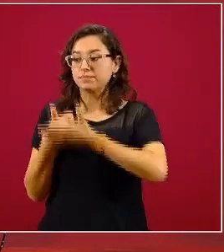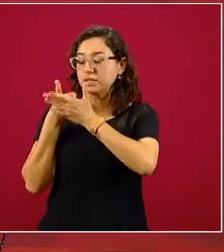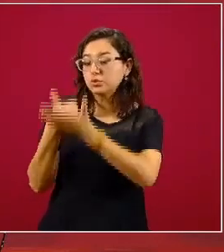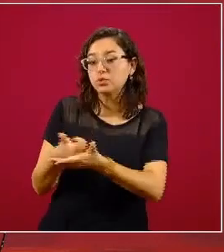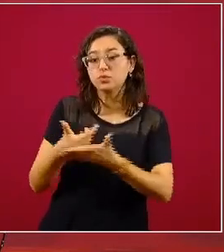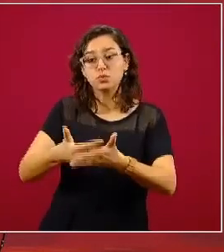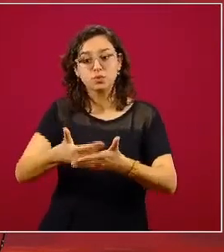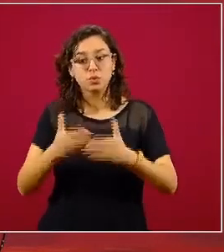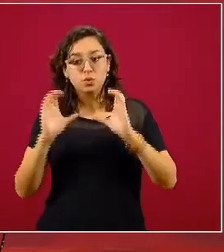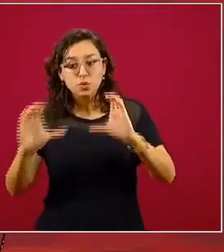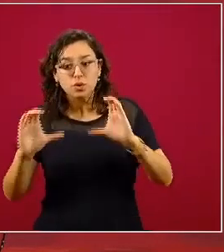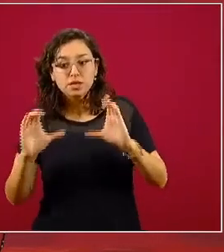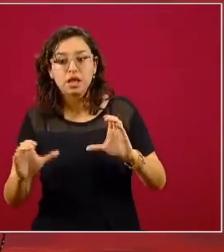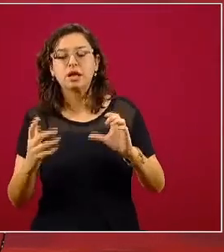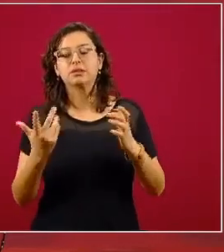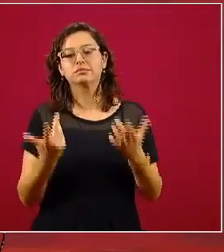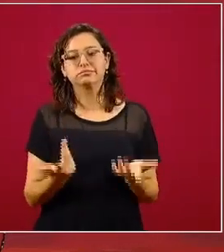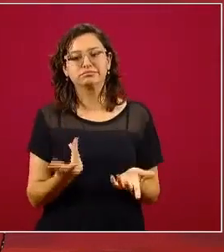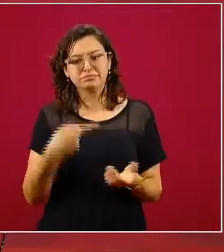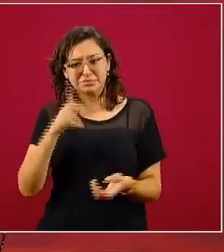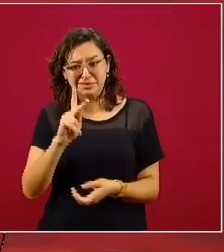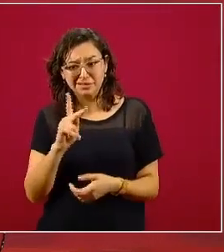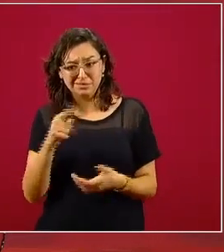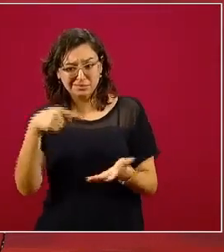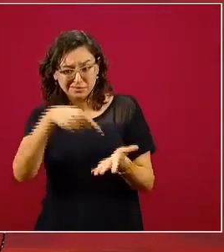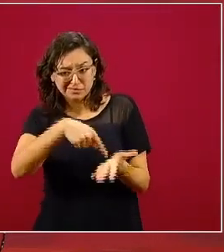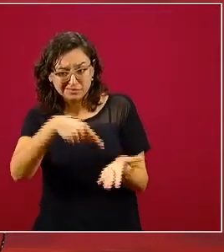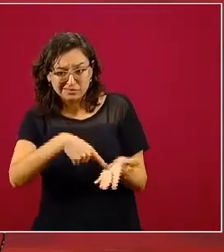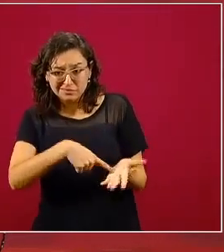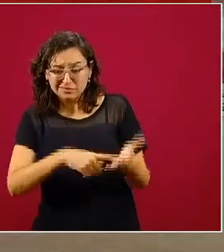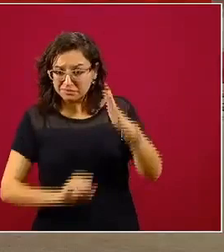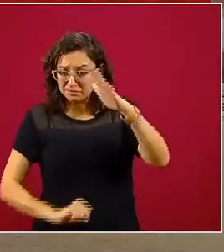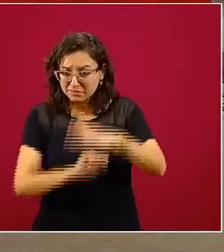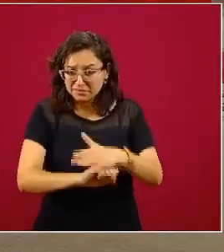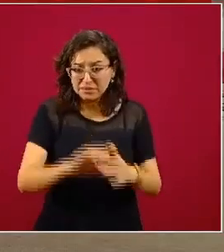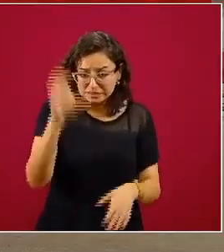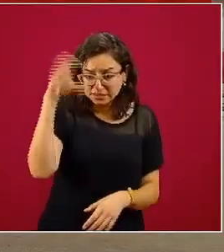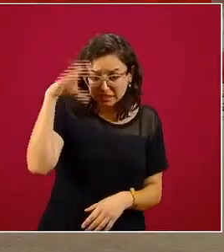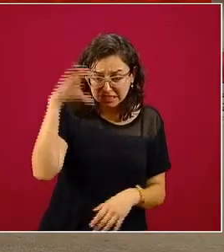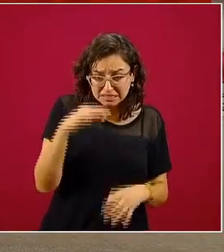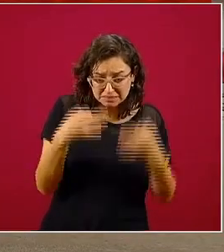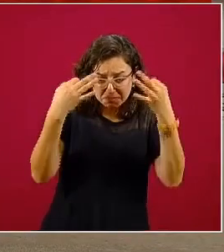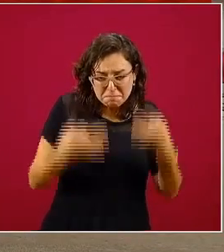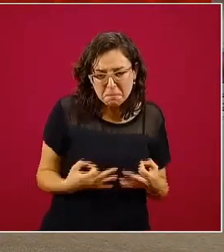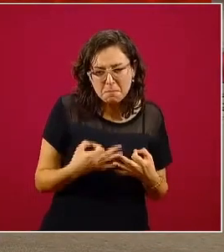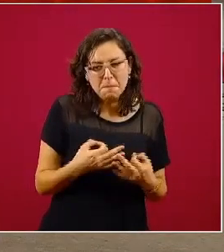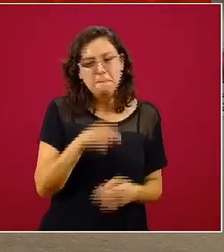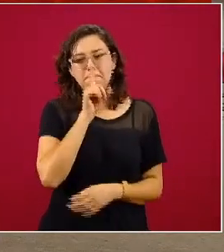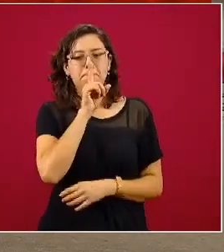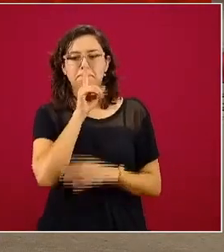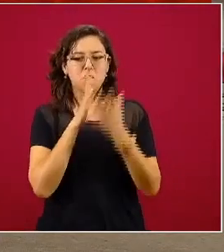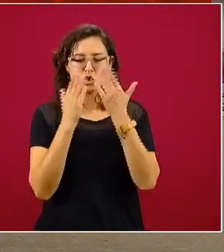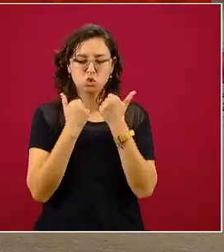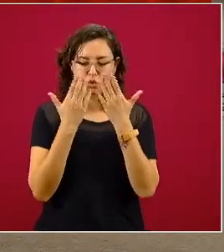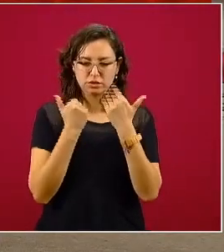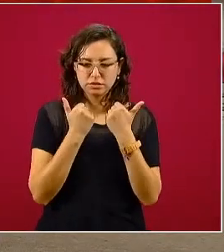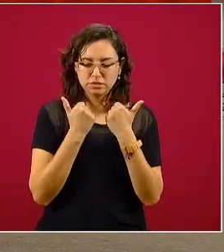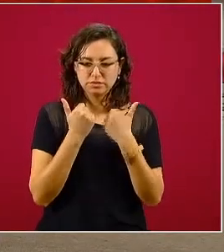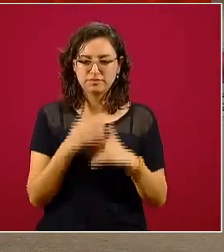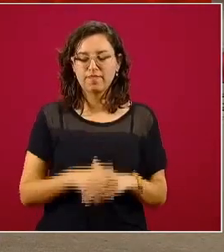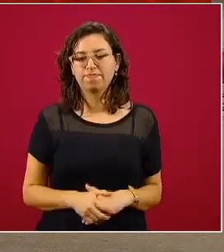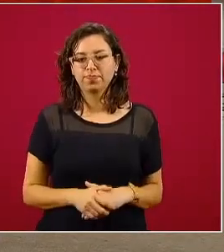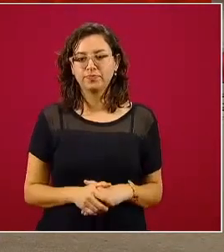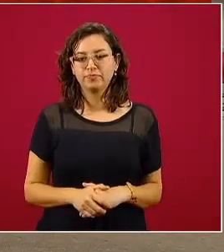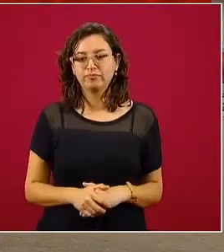y cuya base científica o técnica no está demostrada. No